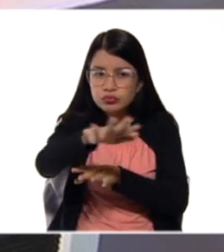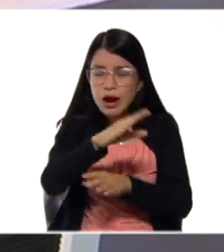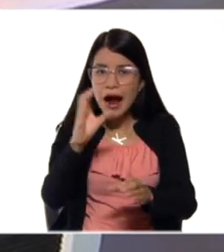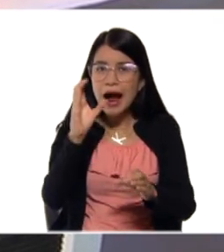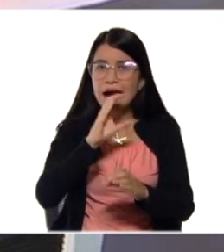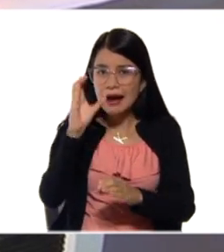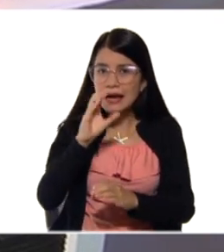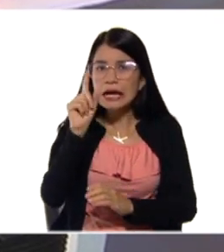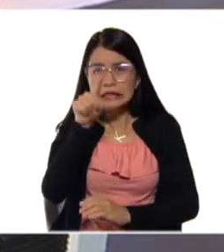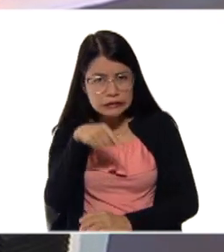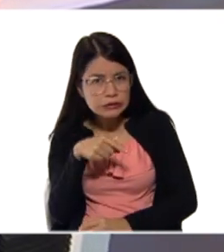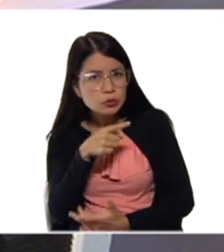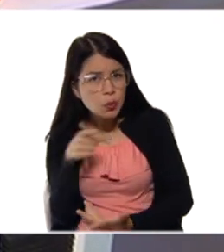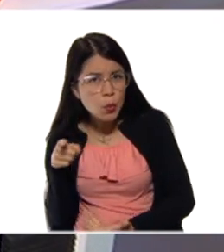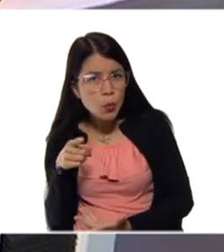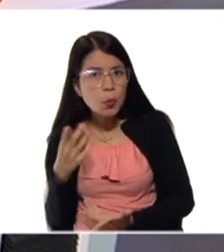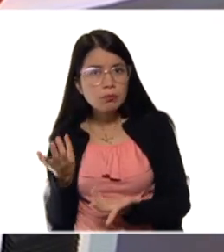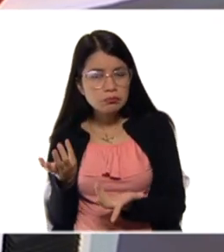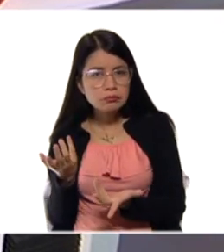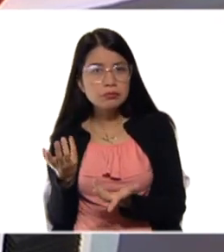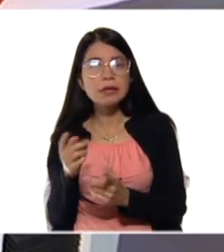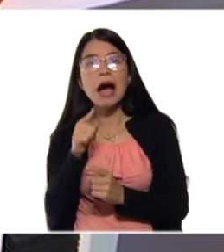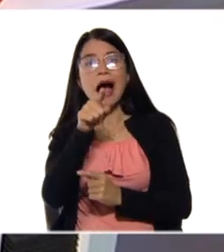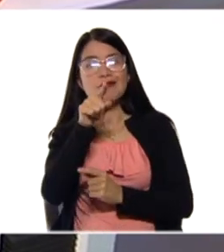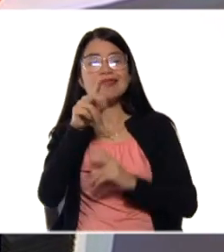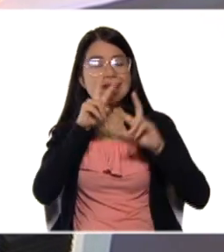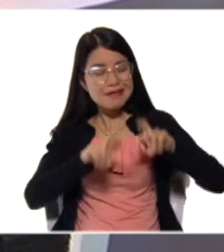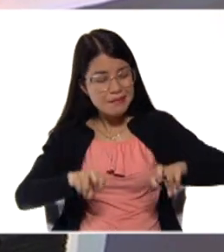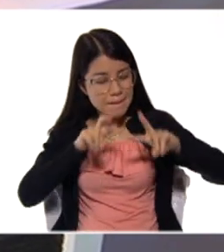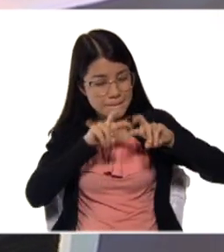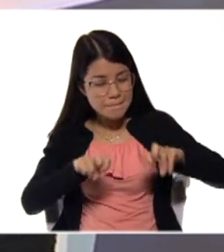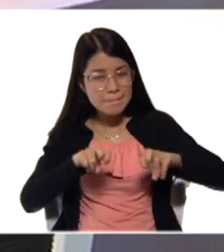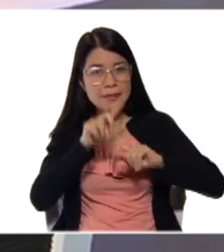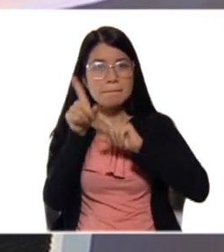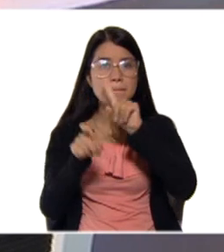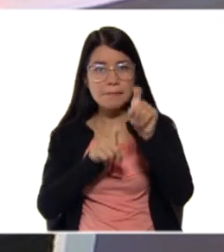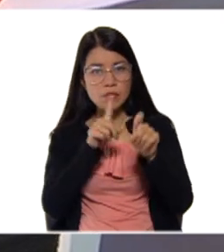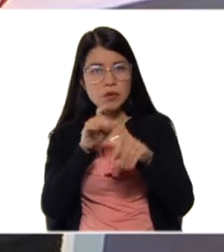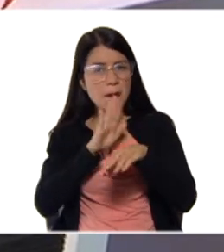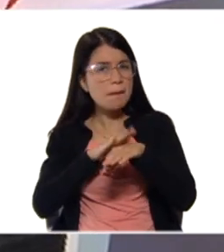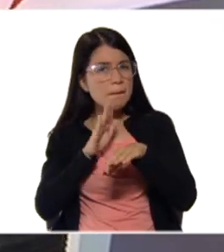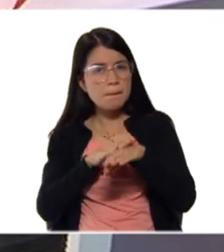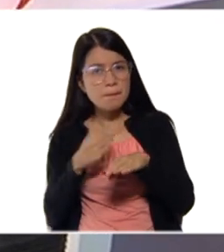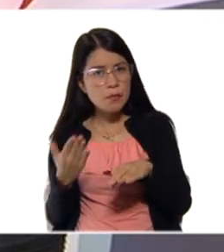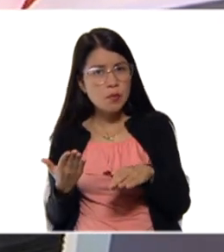Que investiguen. Que se pregunten el por qué. ¿Será? No será.